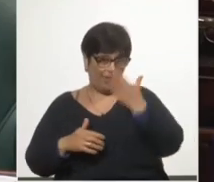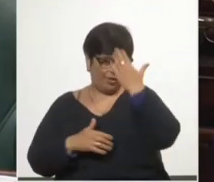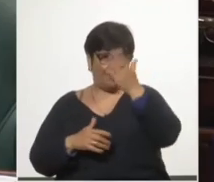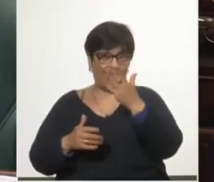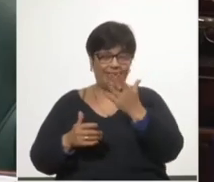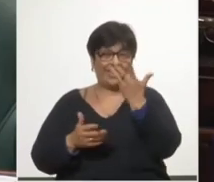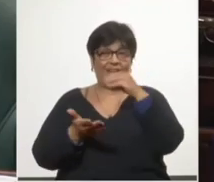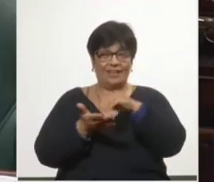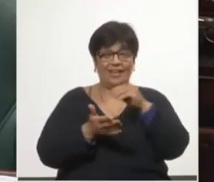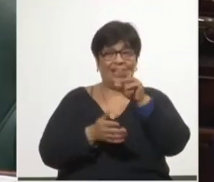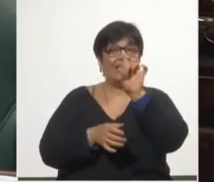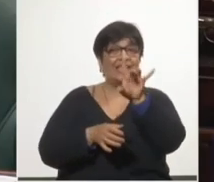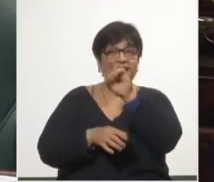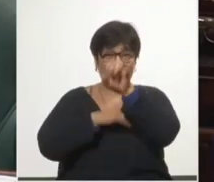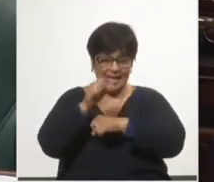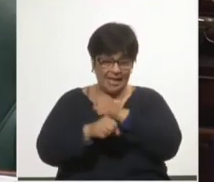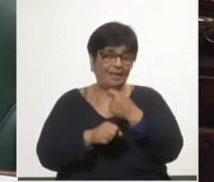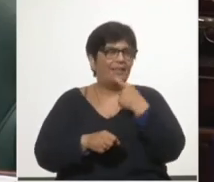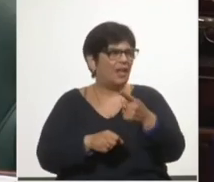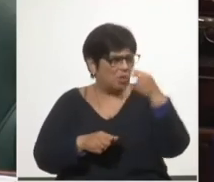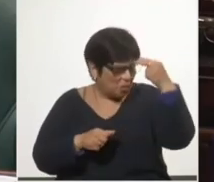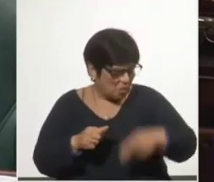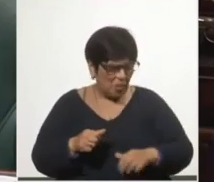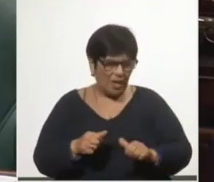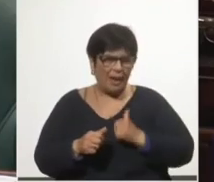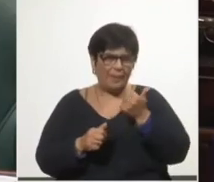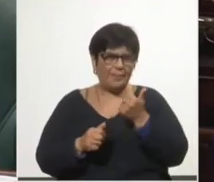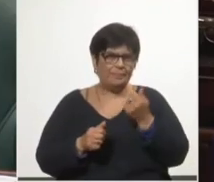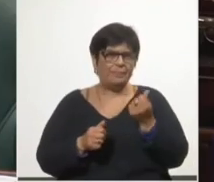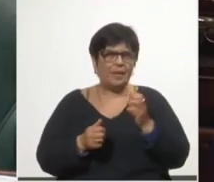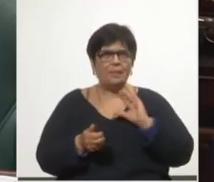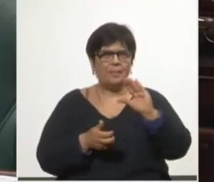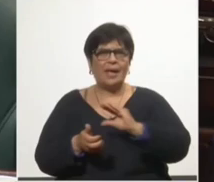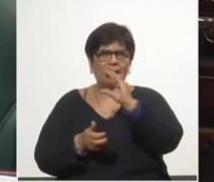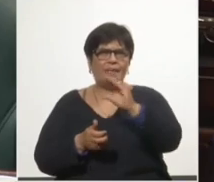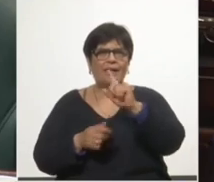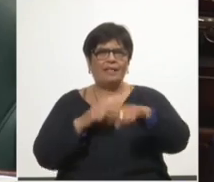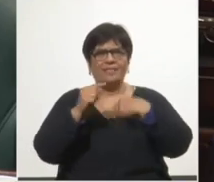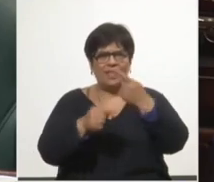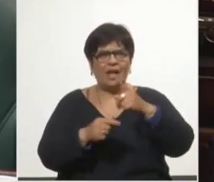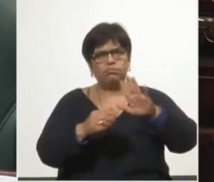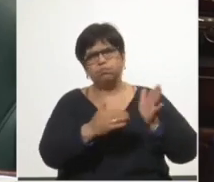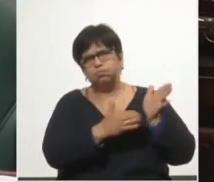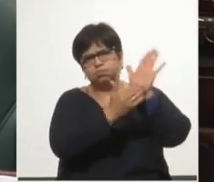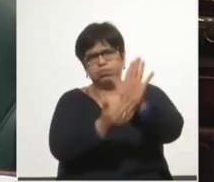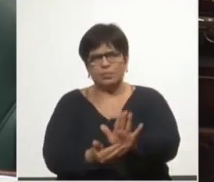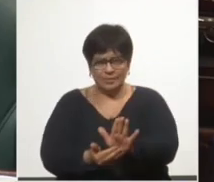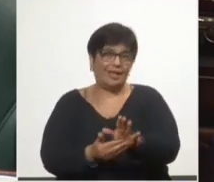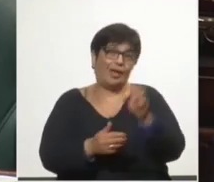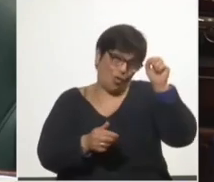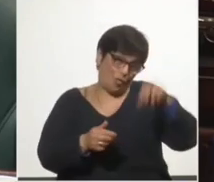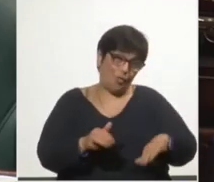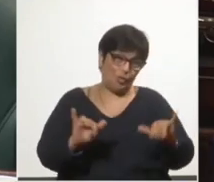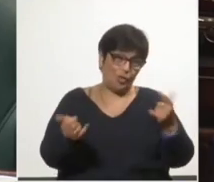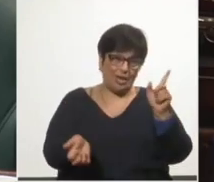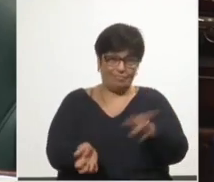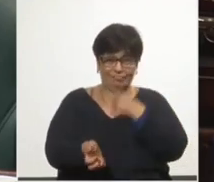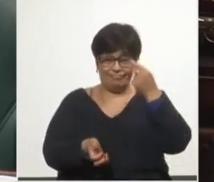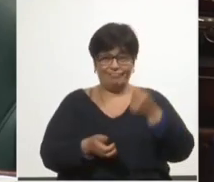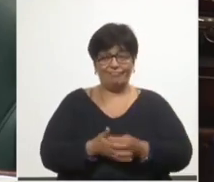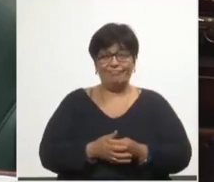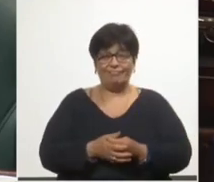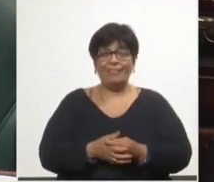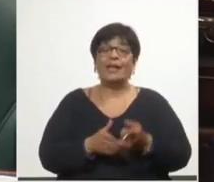planteó que nunca se habían usado las partidas para los refuerzos de rubro cuando es una práctica habitual, se